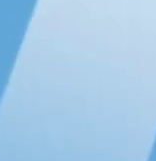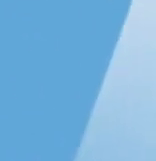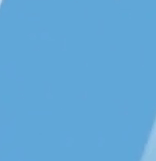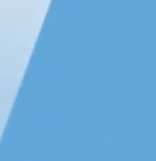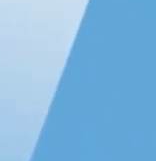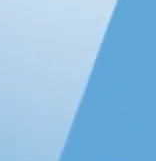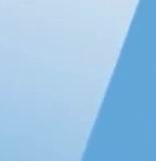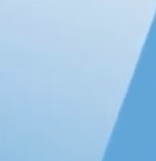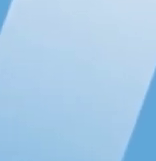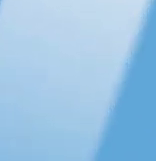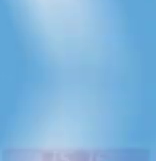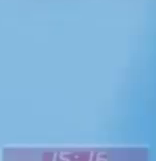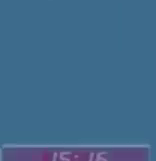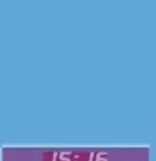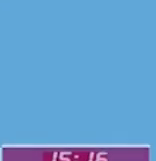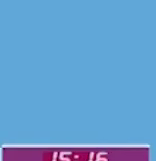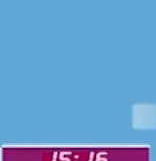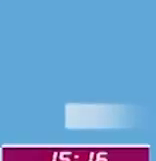Continuamos.